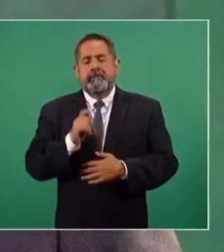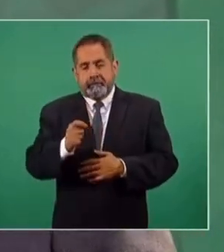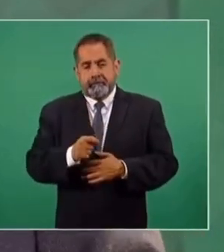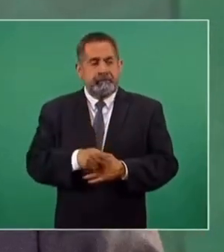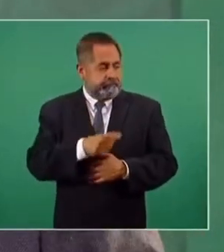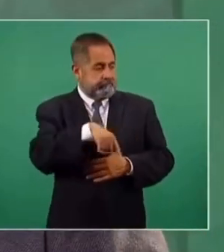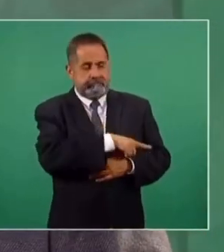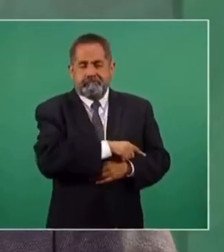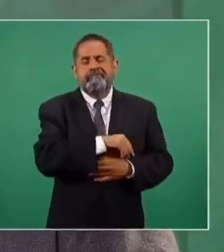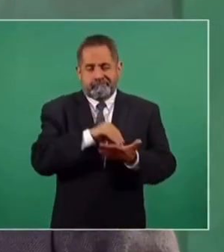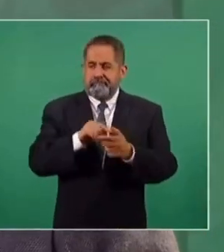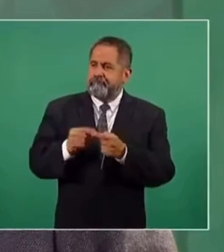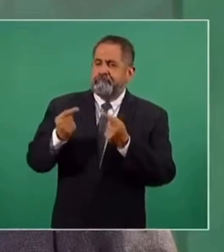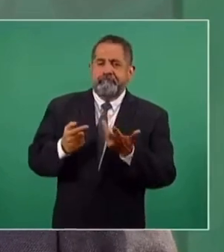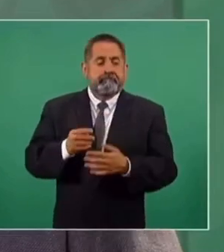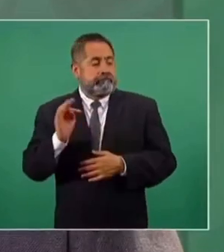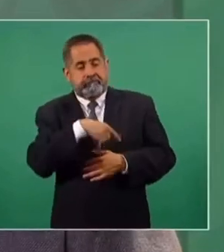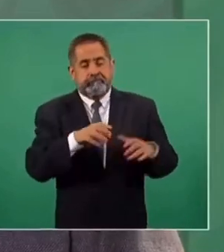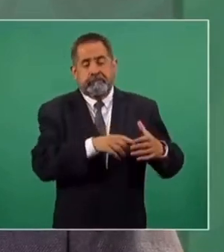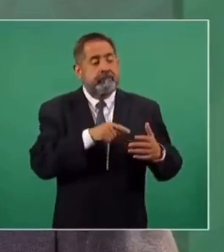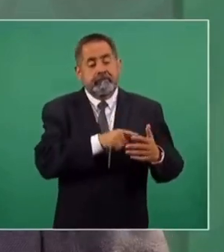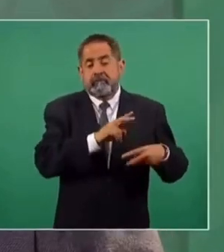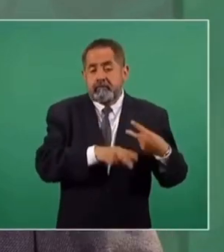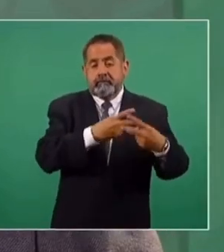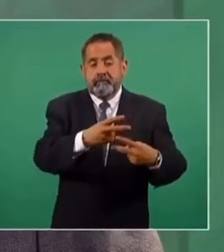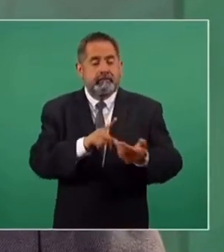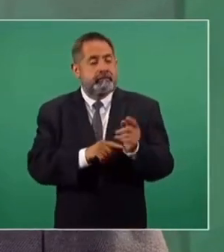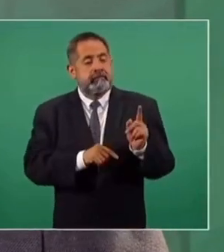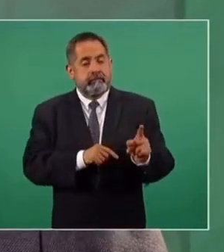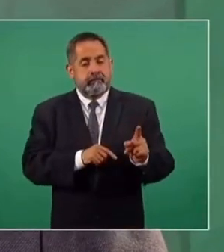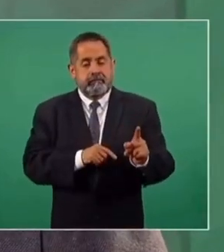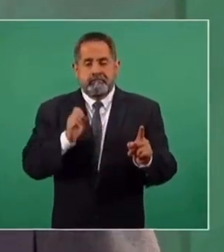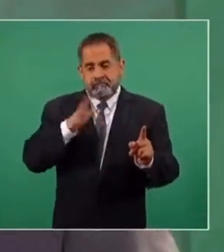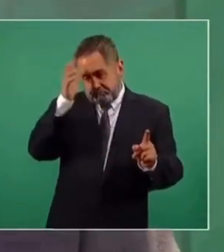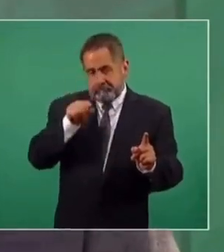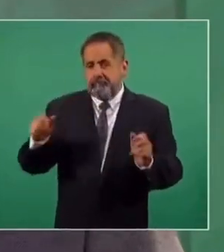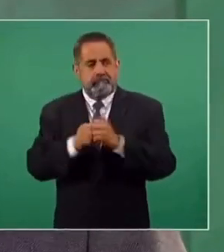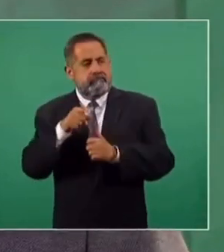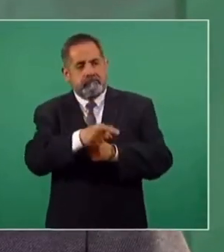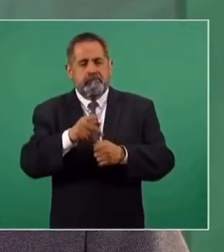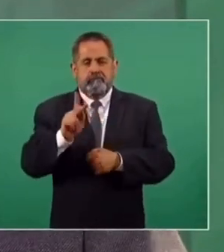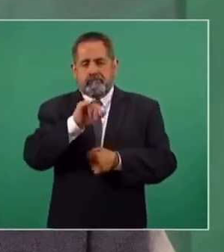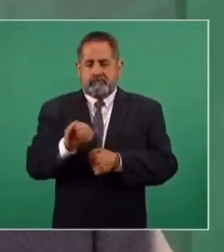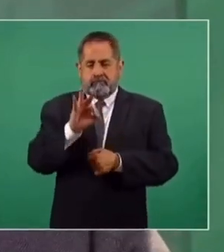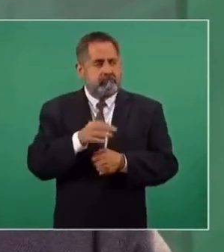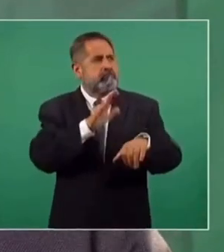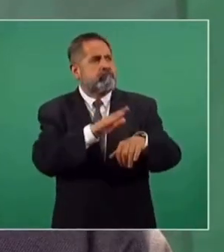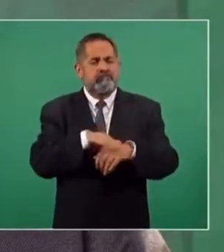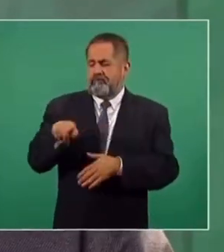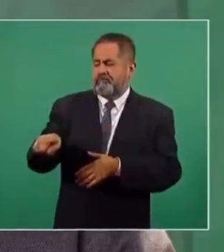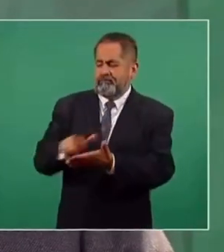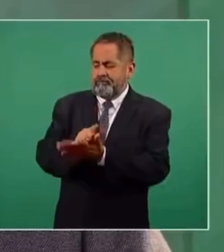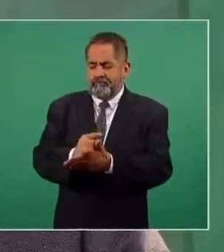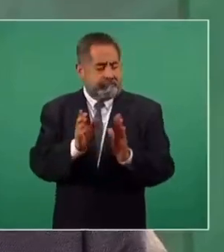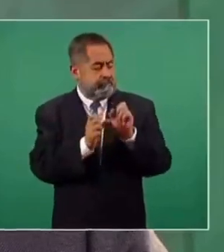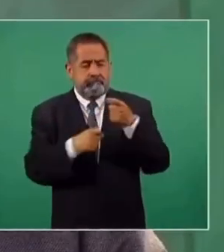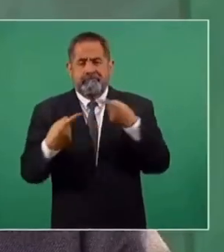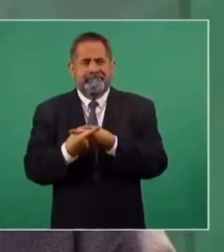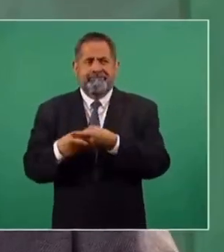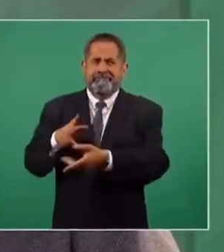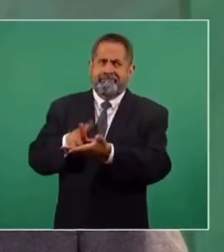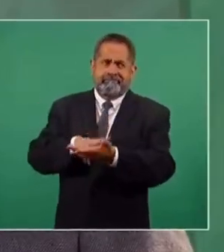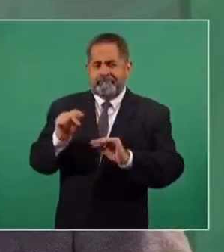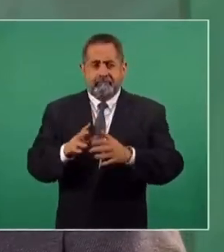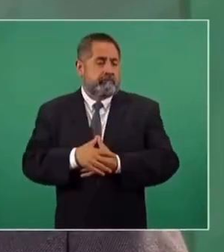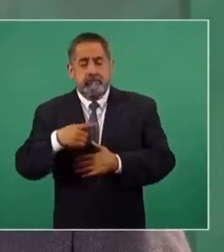los opositores tienen la posibilidad de ir a inconformarse al Poder Judicial, declarar que es inconstitucional y que la